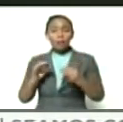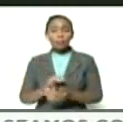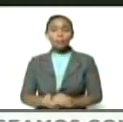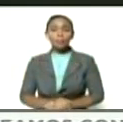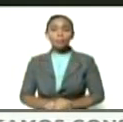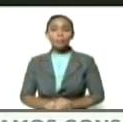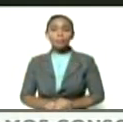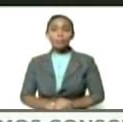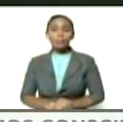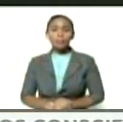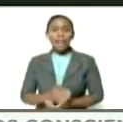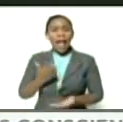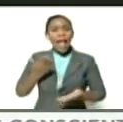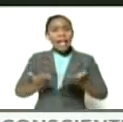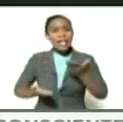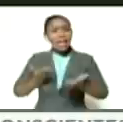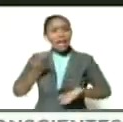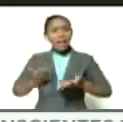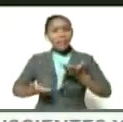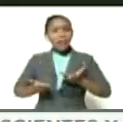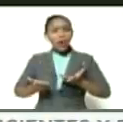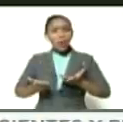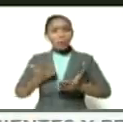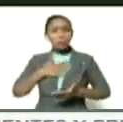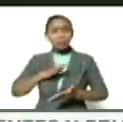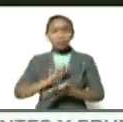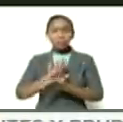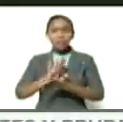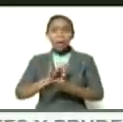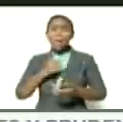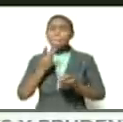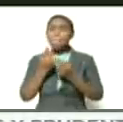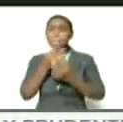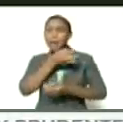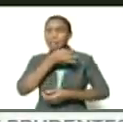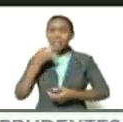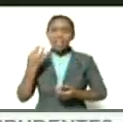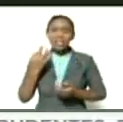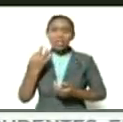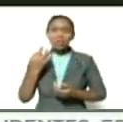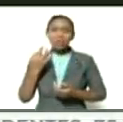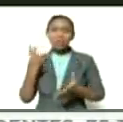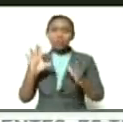En un equilibrio armonioso y perfecto con la naturaleza.